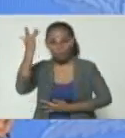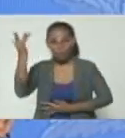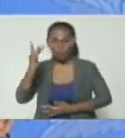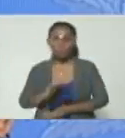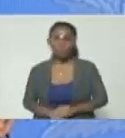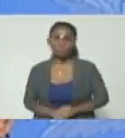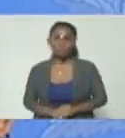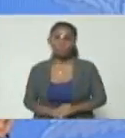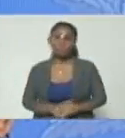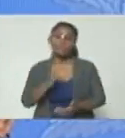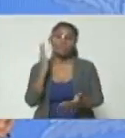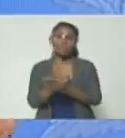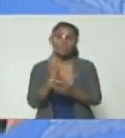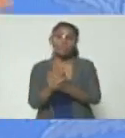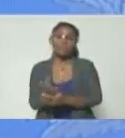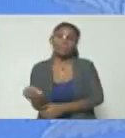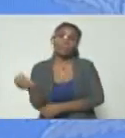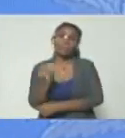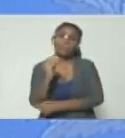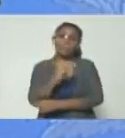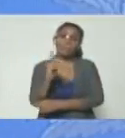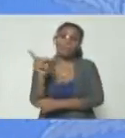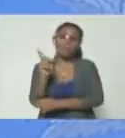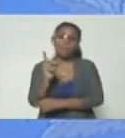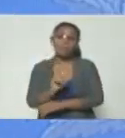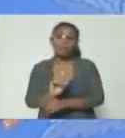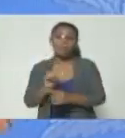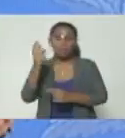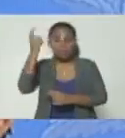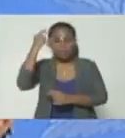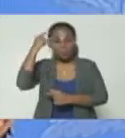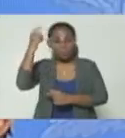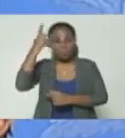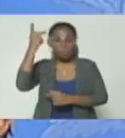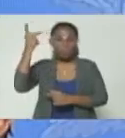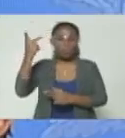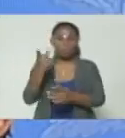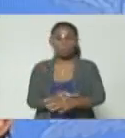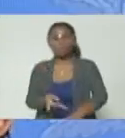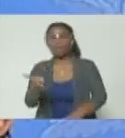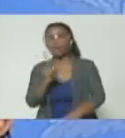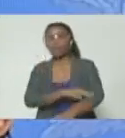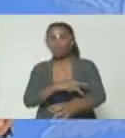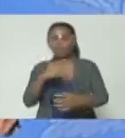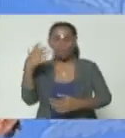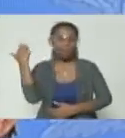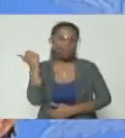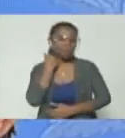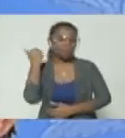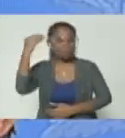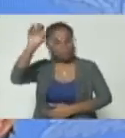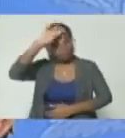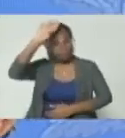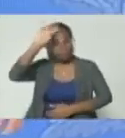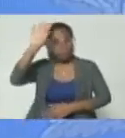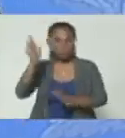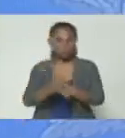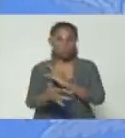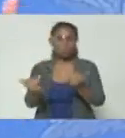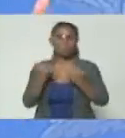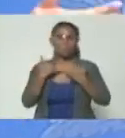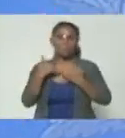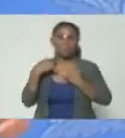cada vez más se van desbordando en su actividad psicótica hasta creerse muchas de las mentiras que se dicen a sí mismo